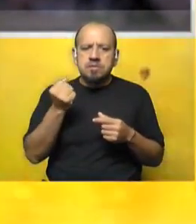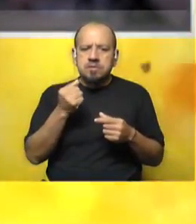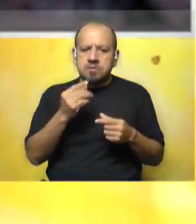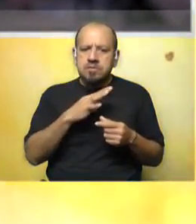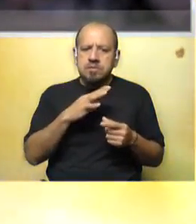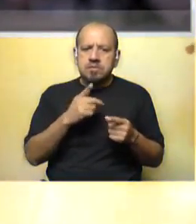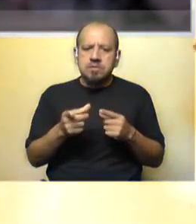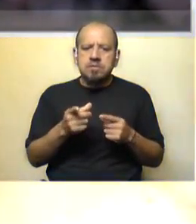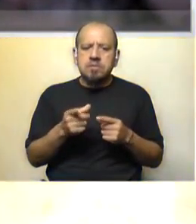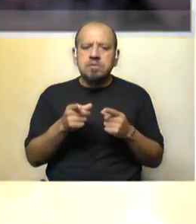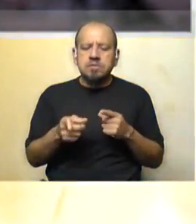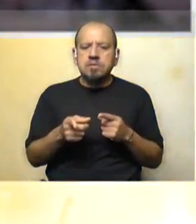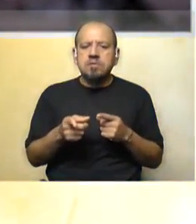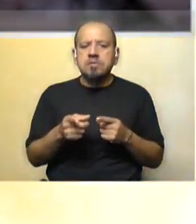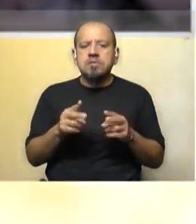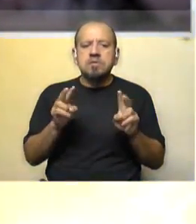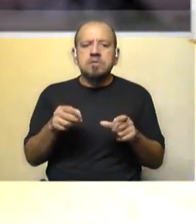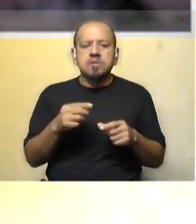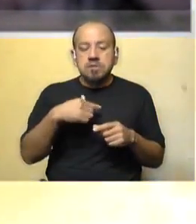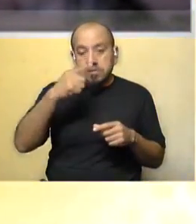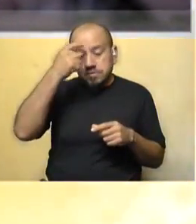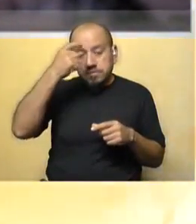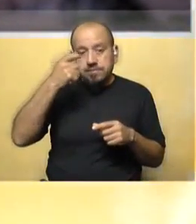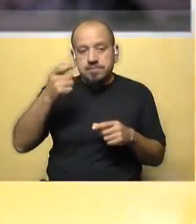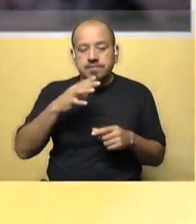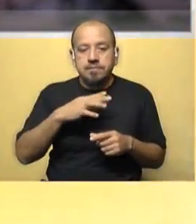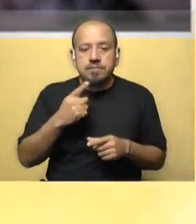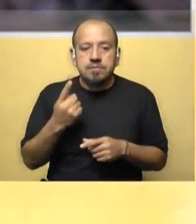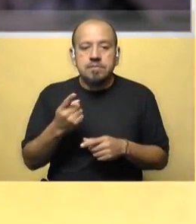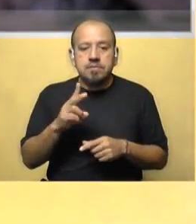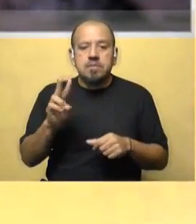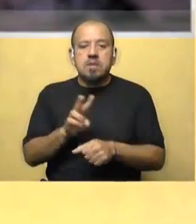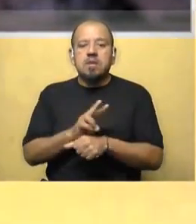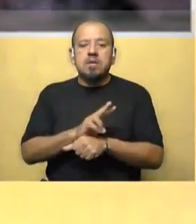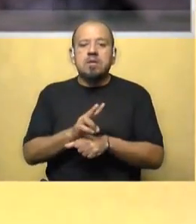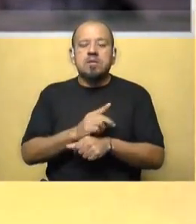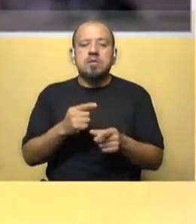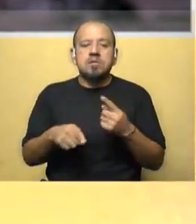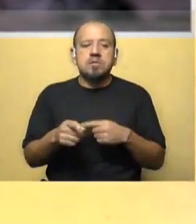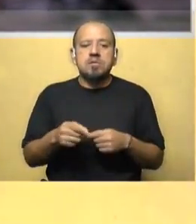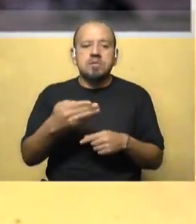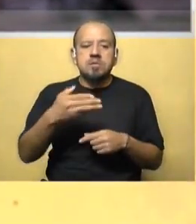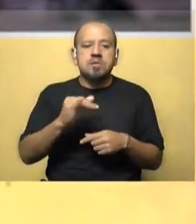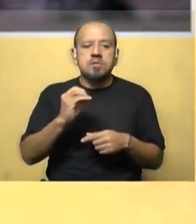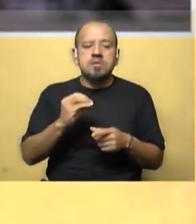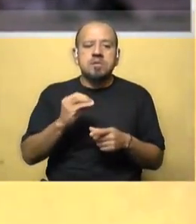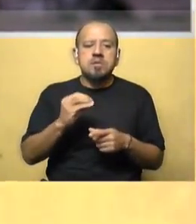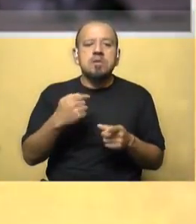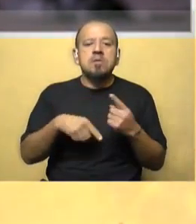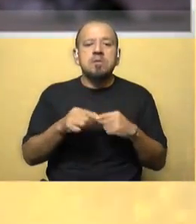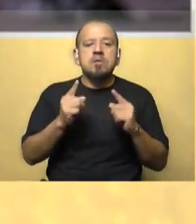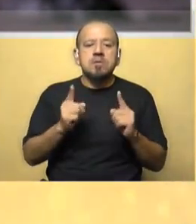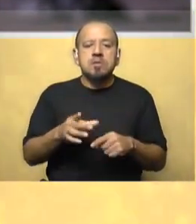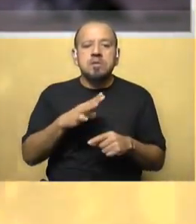tiene es que este estudio científico lo que permite es, primero, cuidar obviamente la biodiversidad, el ambiente, pero además